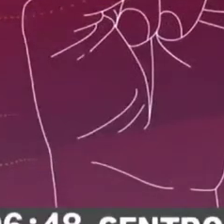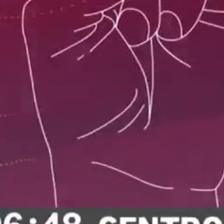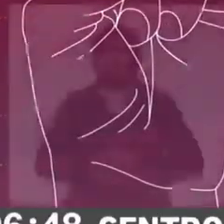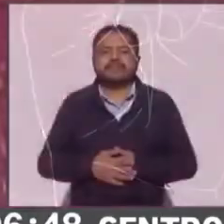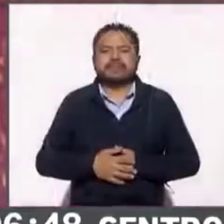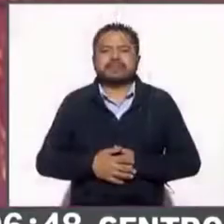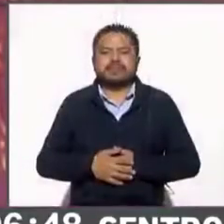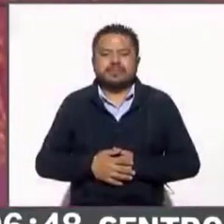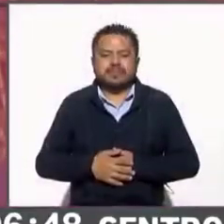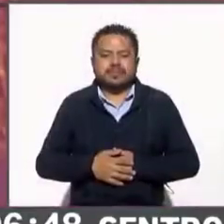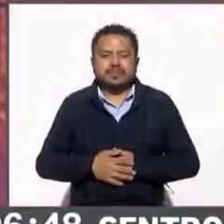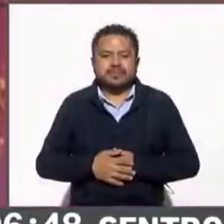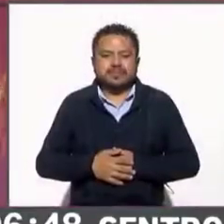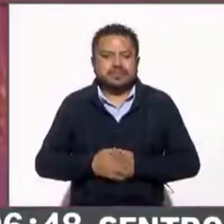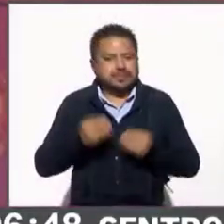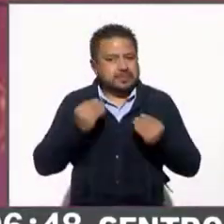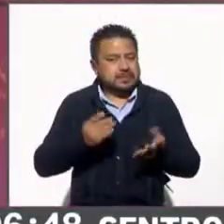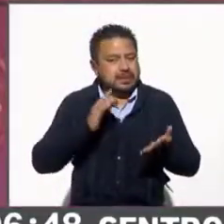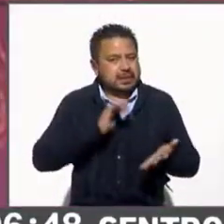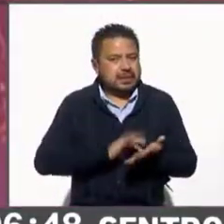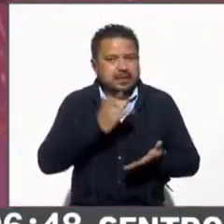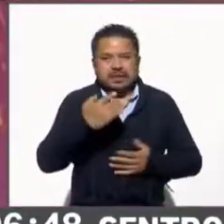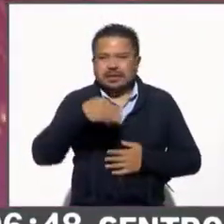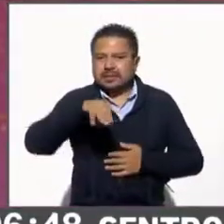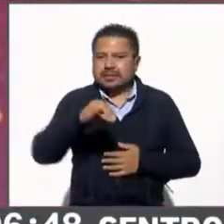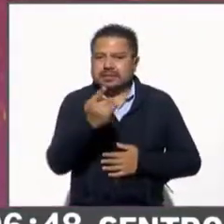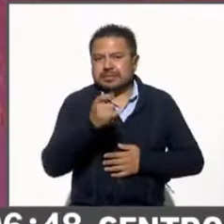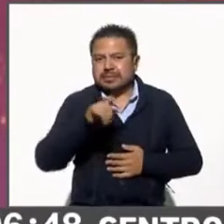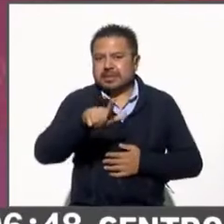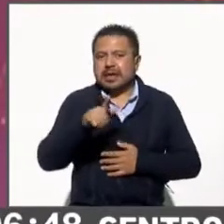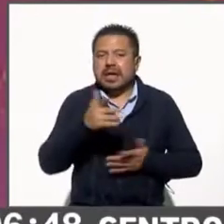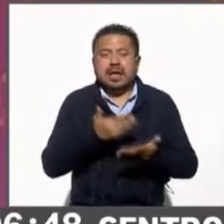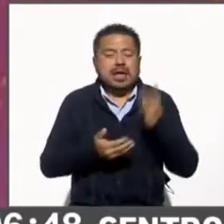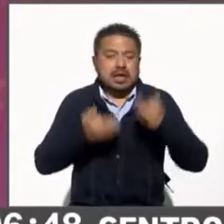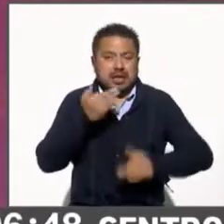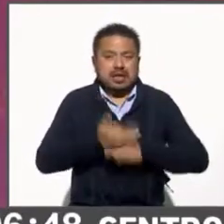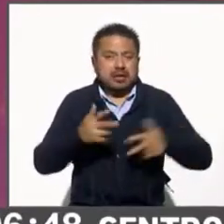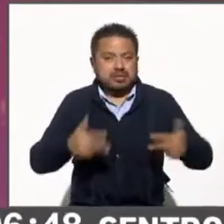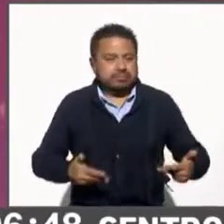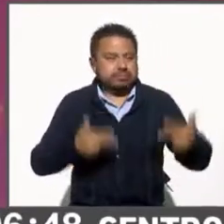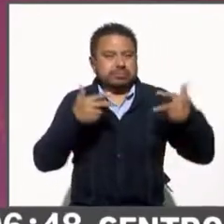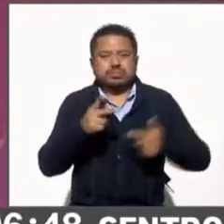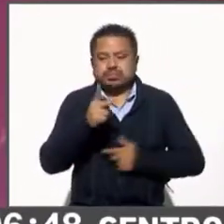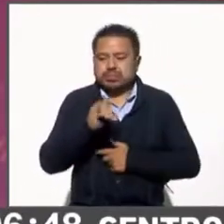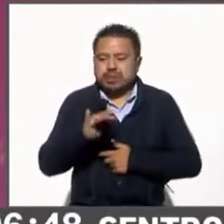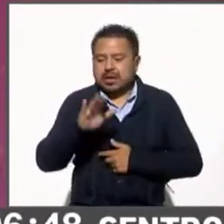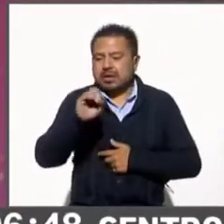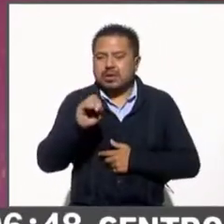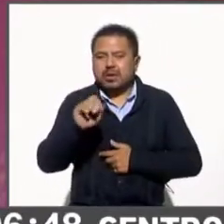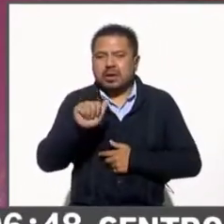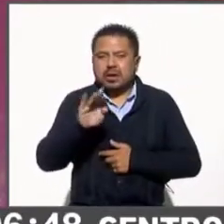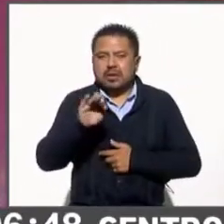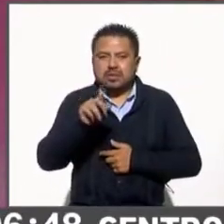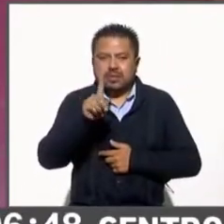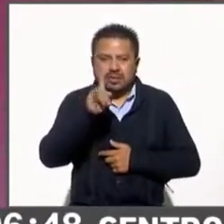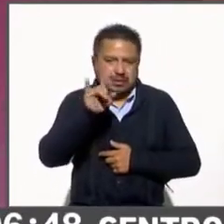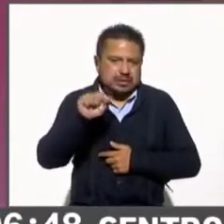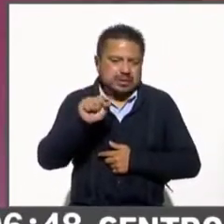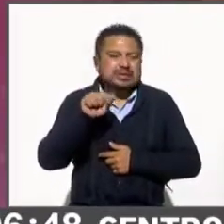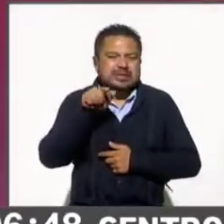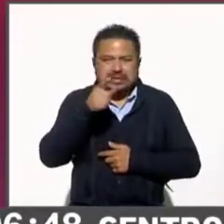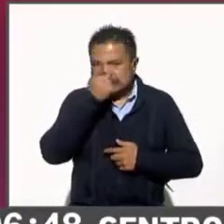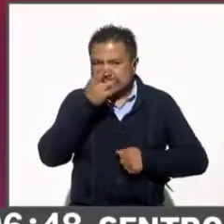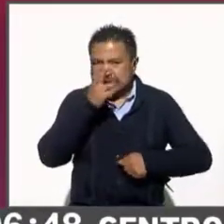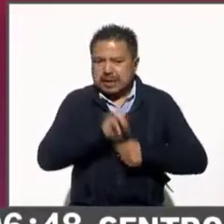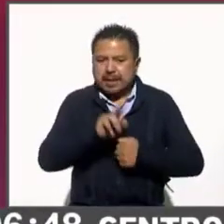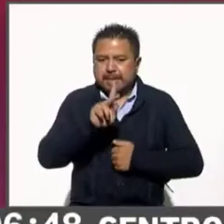Muchas gracias, Miguel de la Cruz, y nos vamos ahora a enlazar con Paco Abundis, director de Parametría. El tema es la aprobación